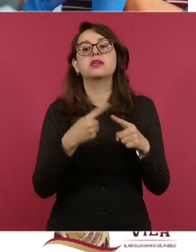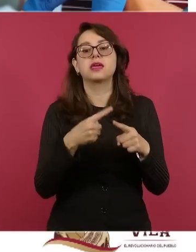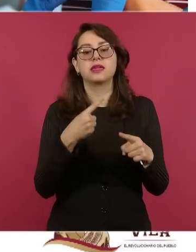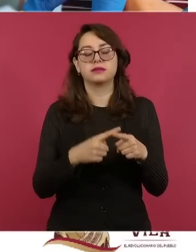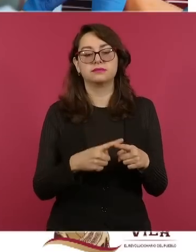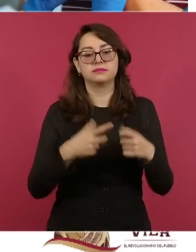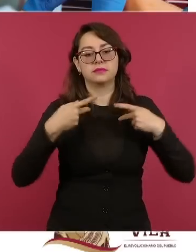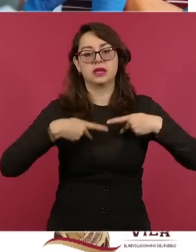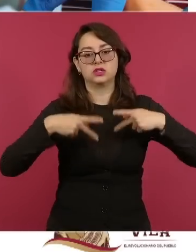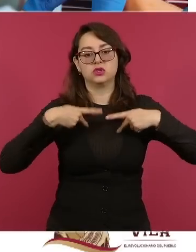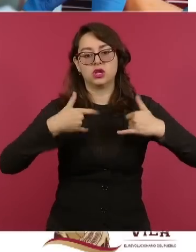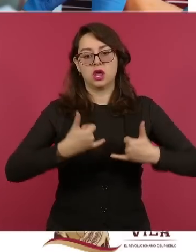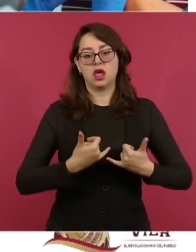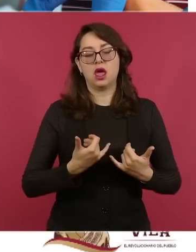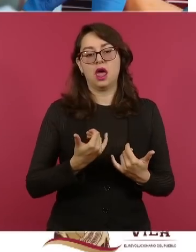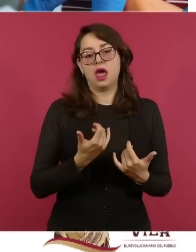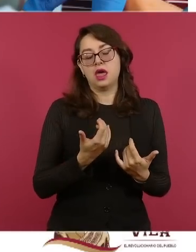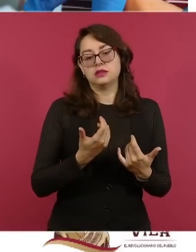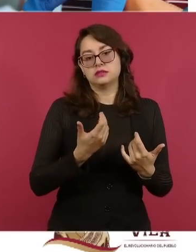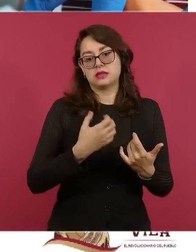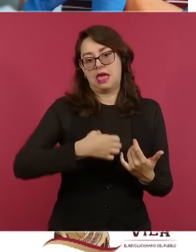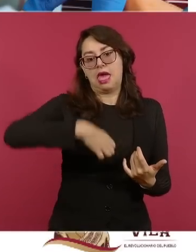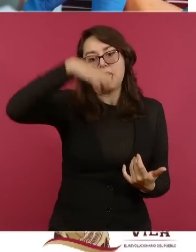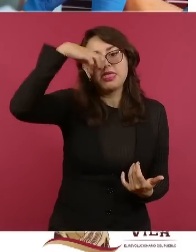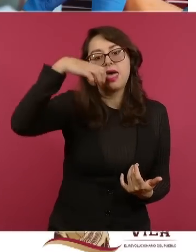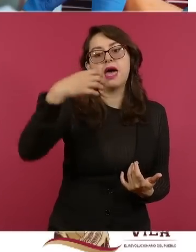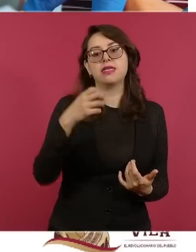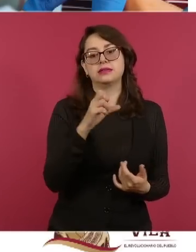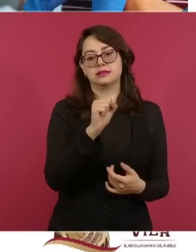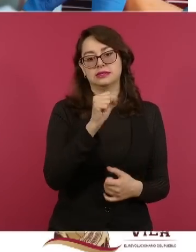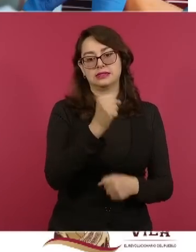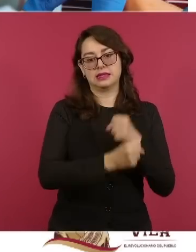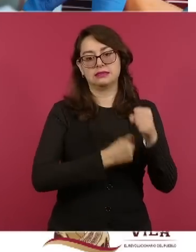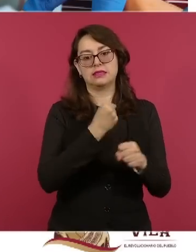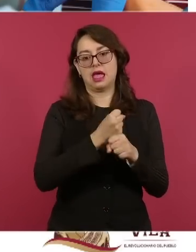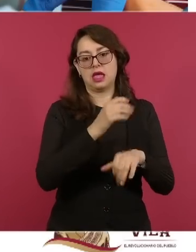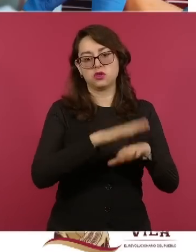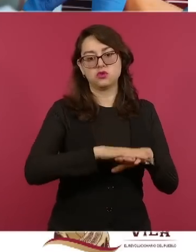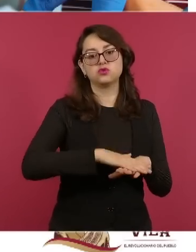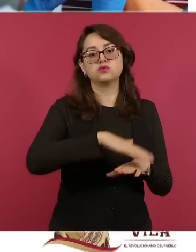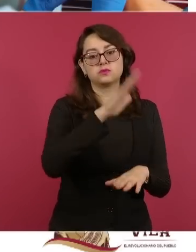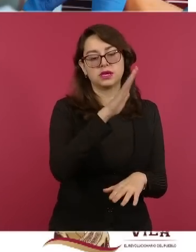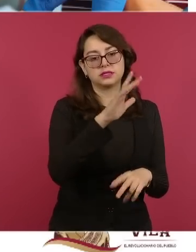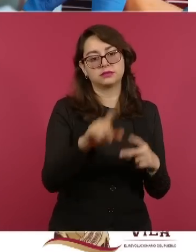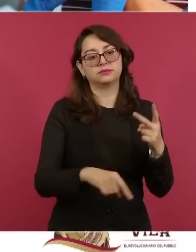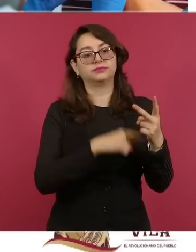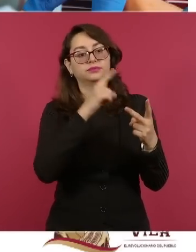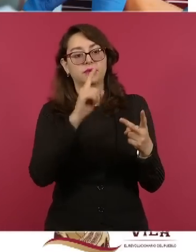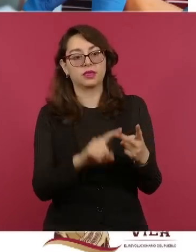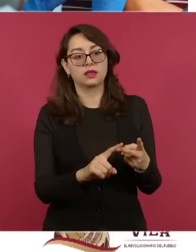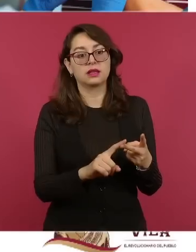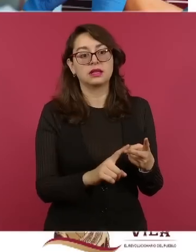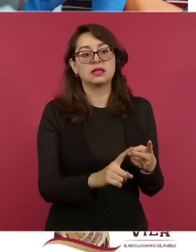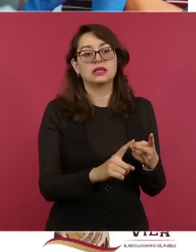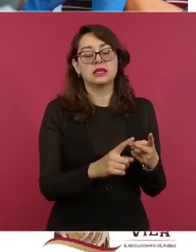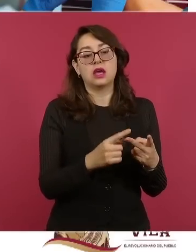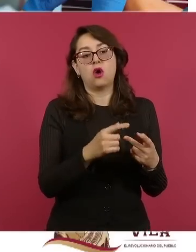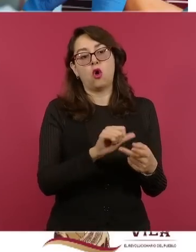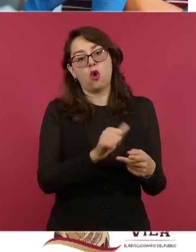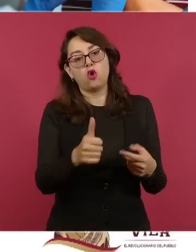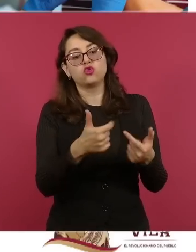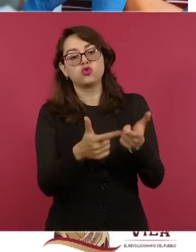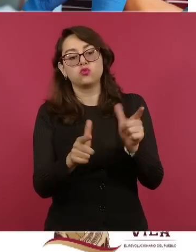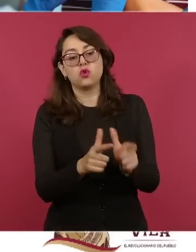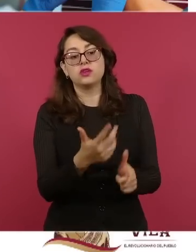60 años y más, sin ninguna otra condición. Después tenemos un grupo amplio de personas que van desde 5 a 59 años,